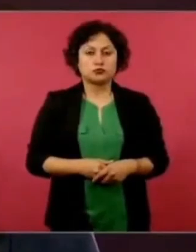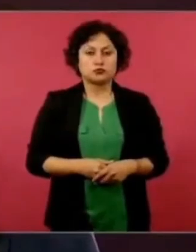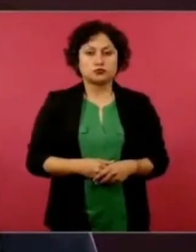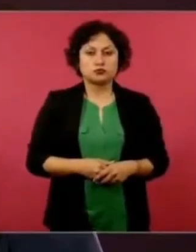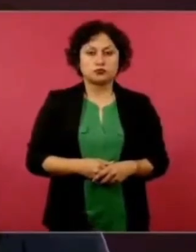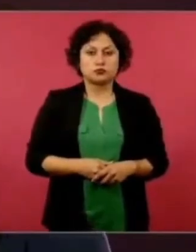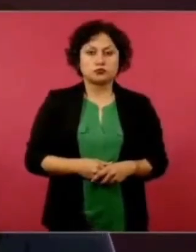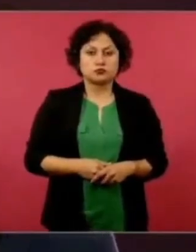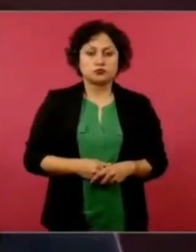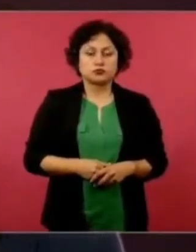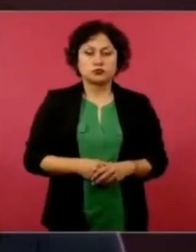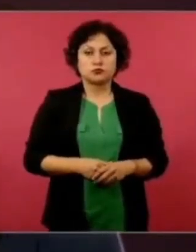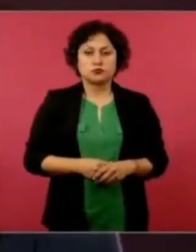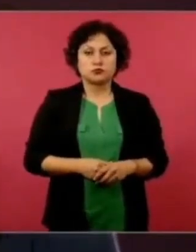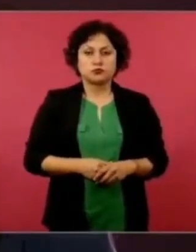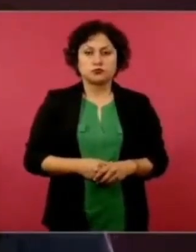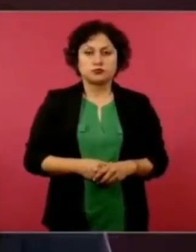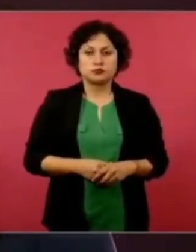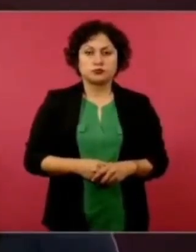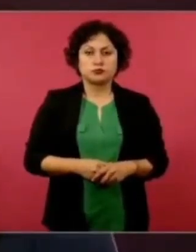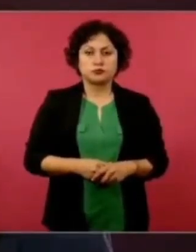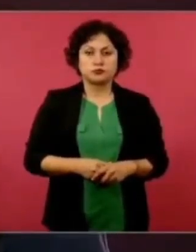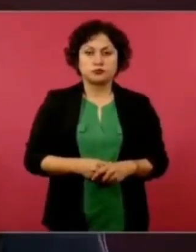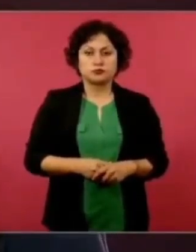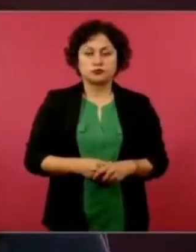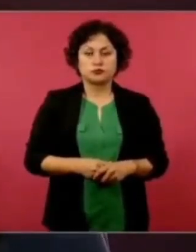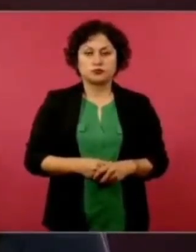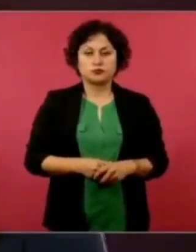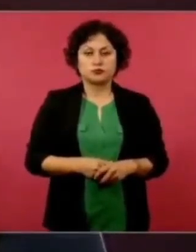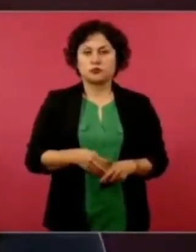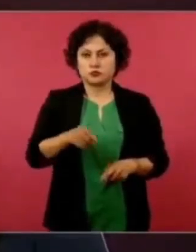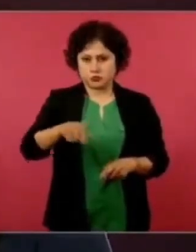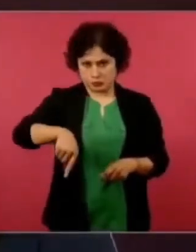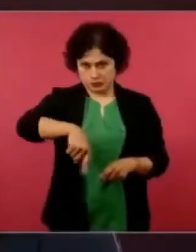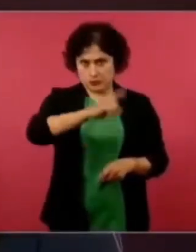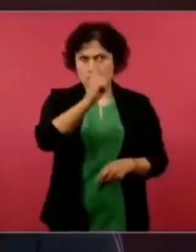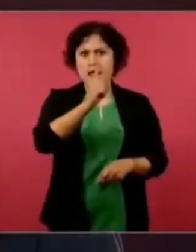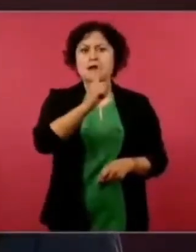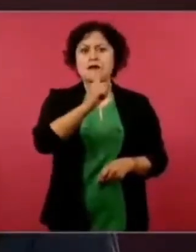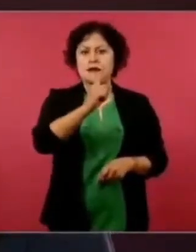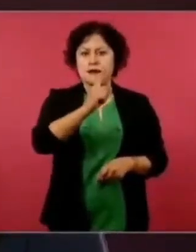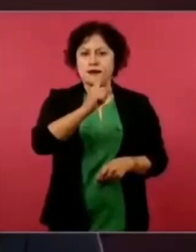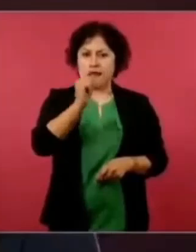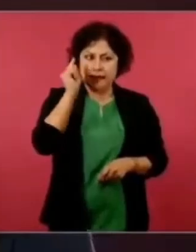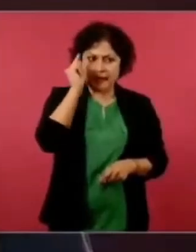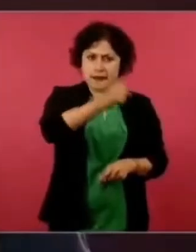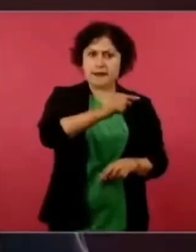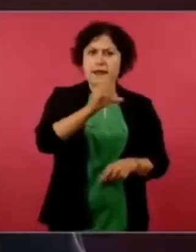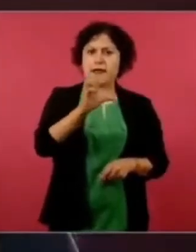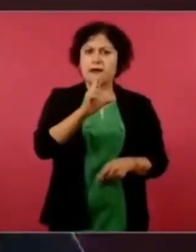Y pregunten en Cril y en toda la región,